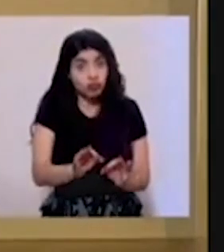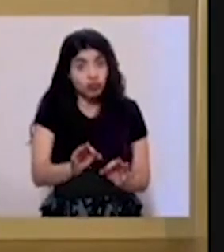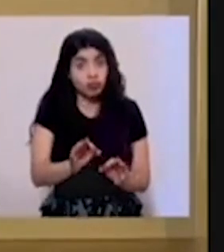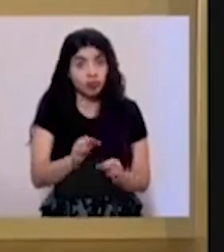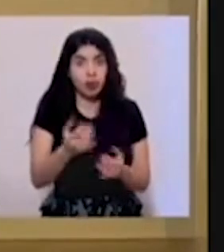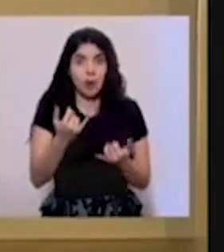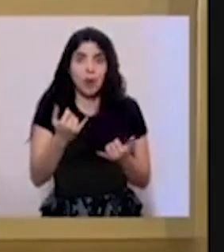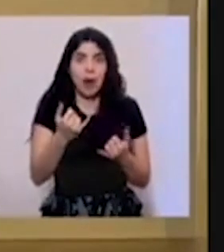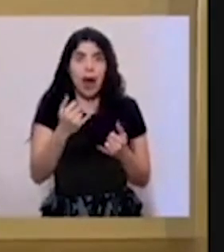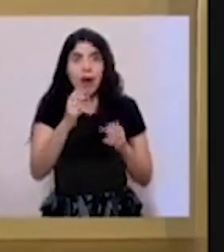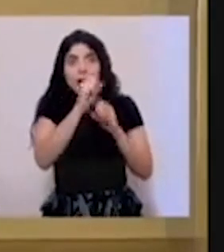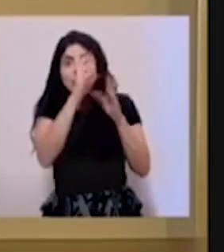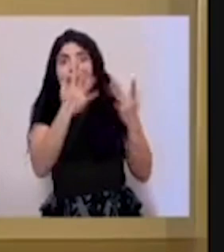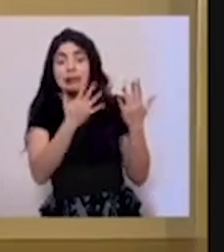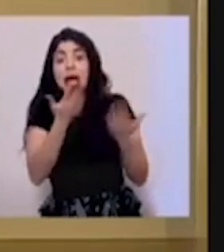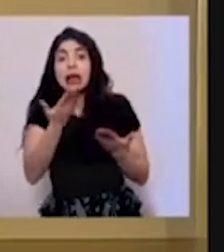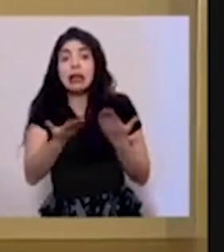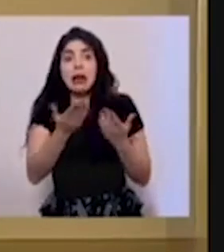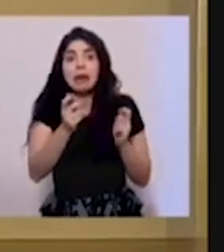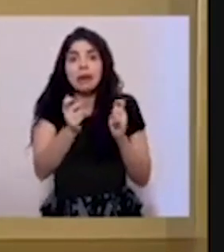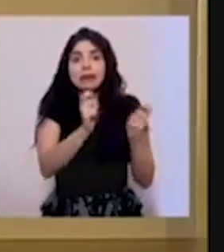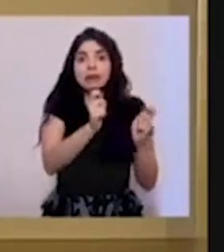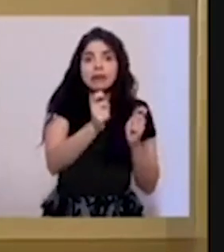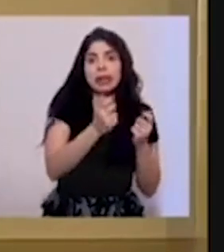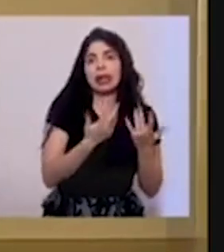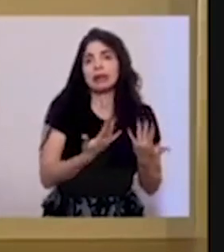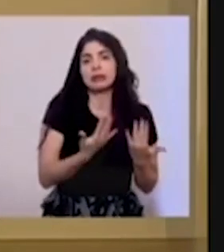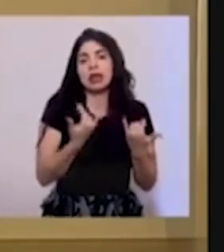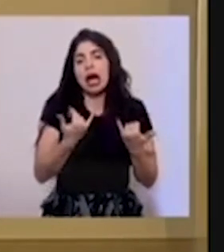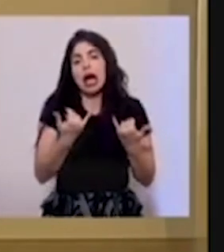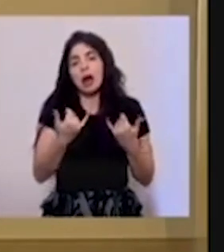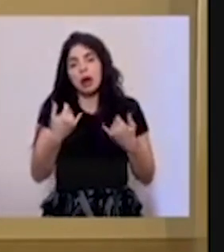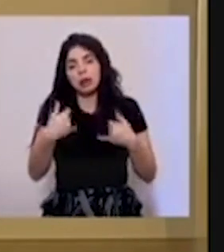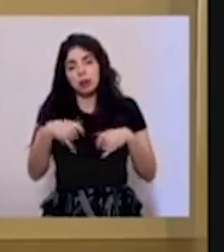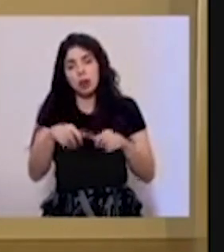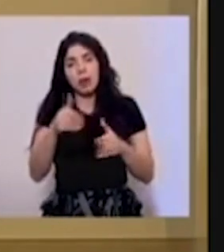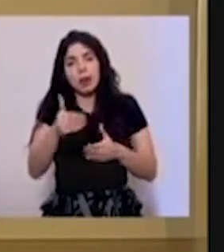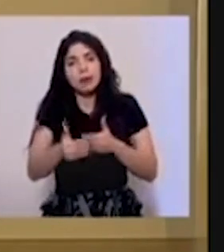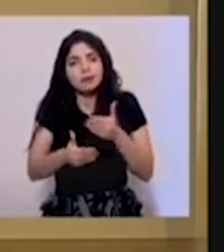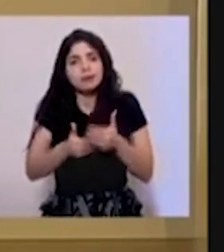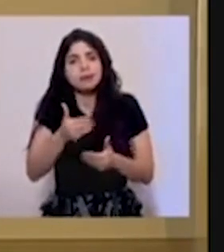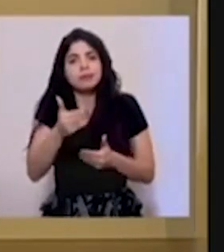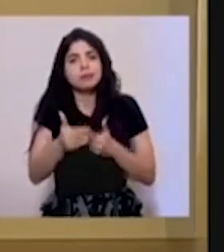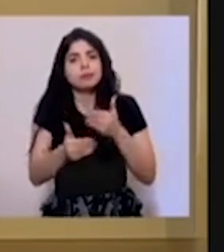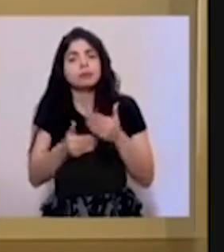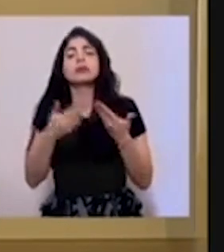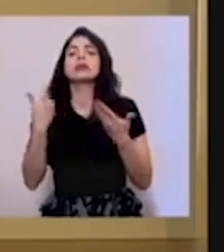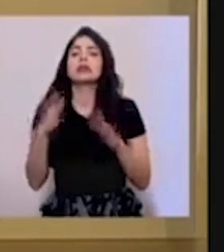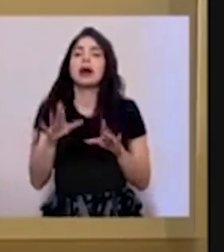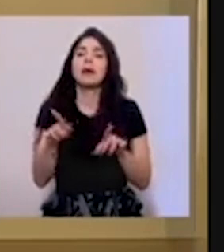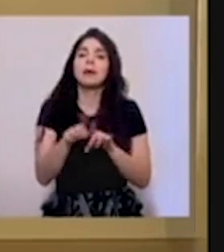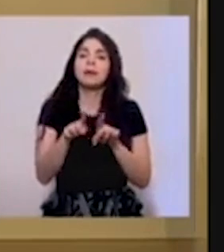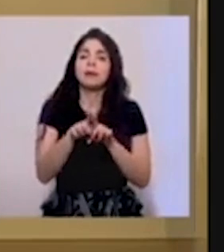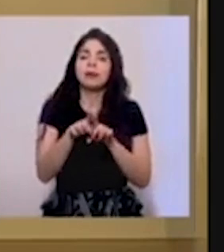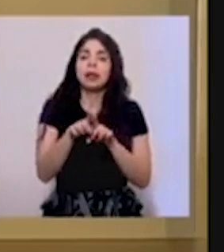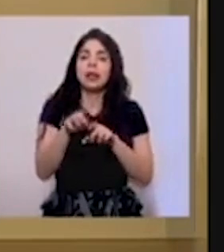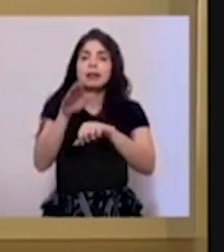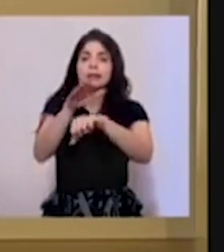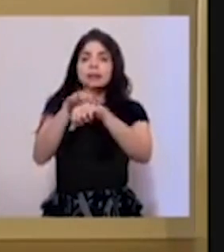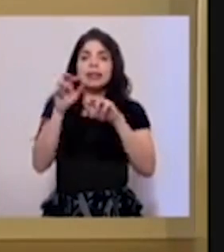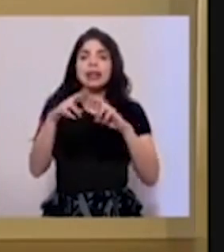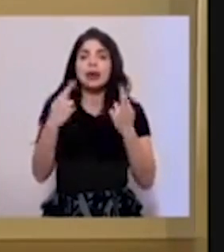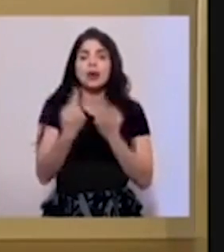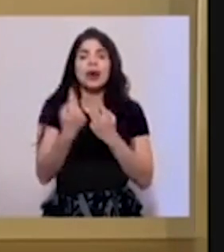ahora se vislumbra, ¿verdad? Al final podrían haber variaciones. Pero en esas estamos. En esas estamos. Se convocó también a sesión